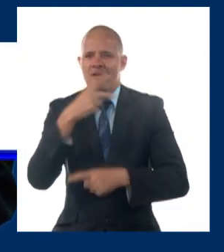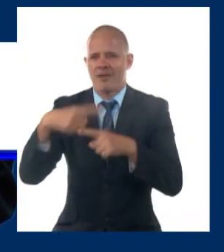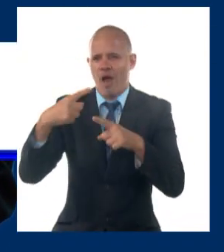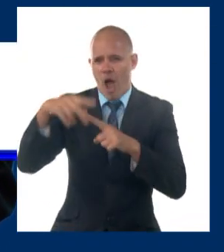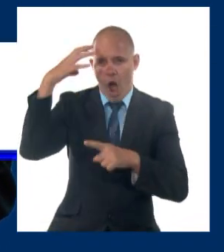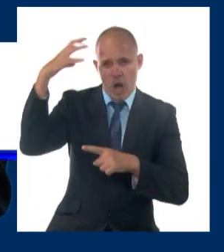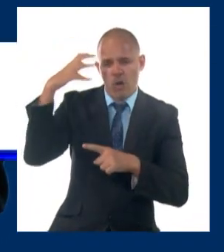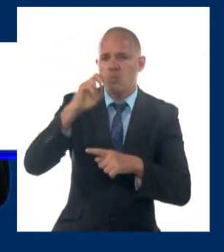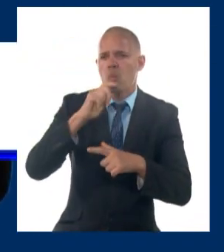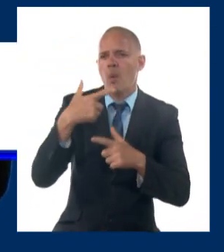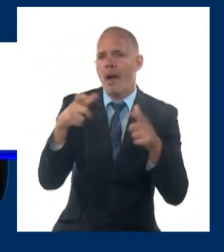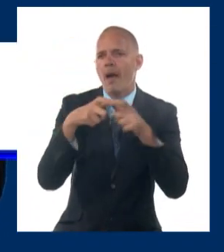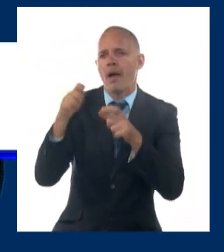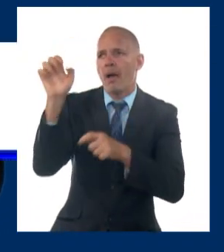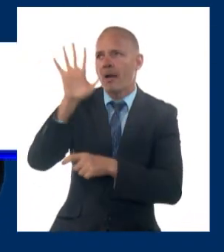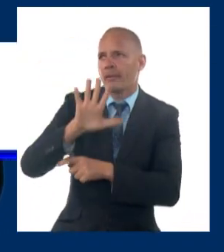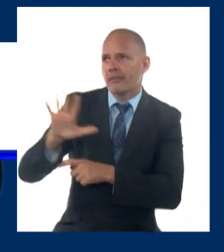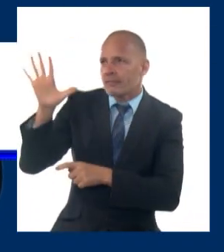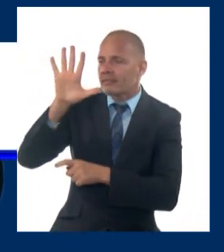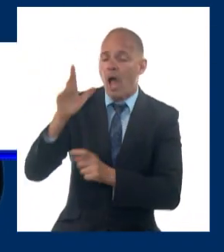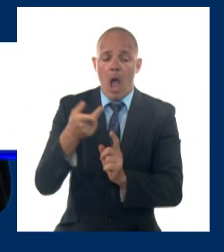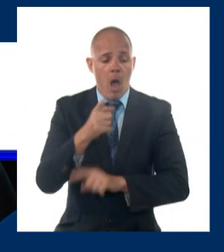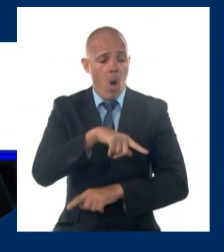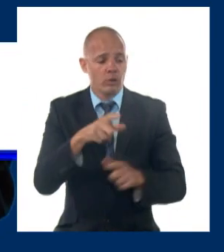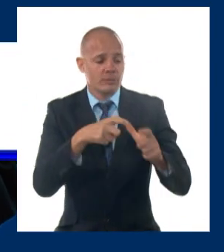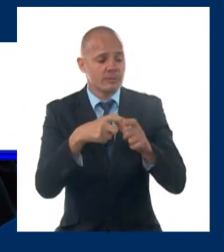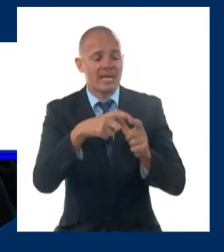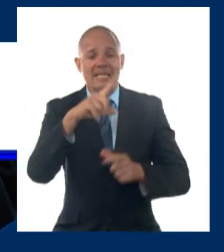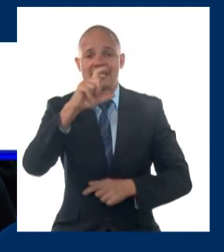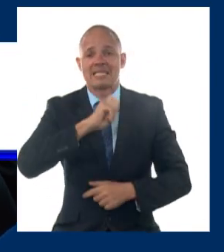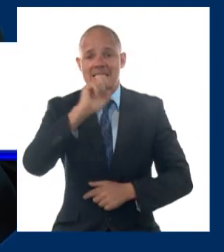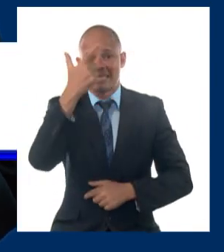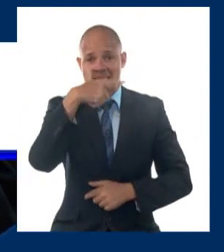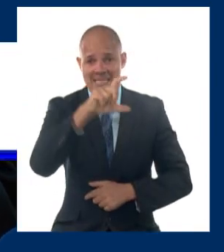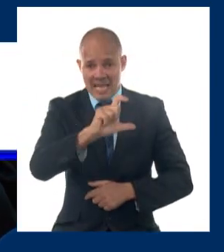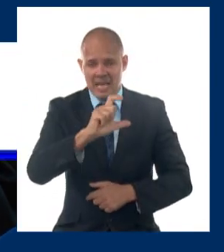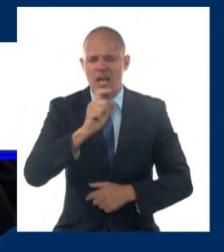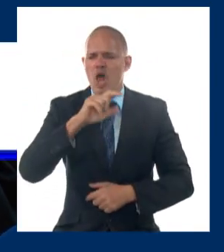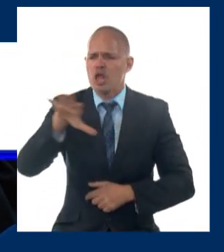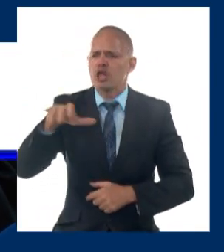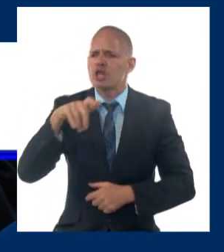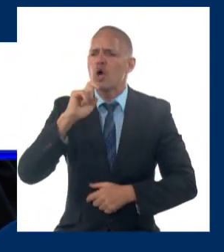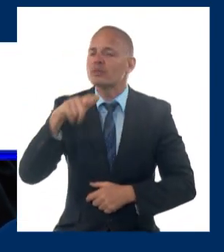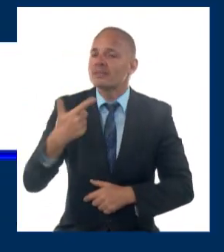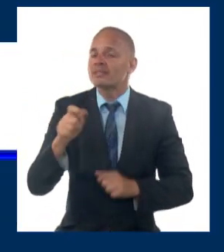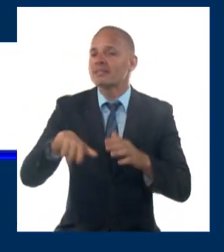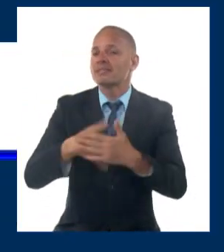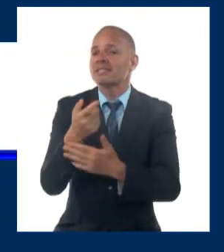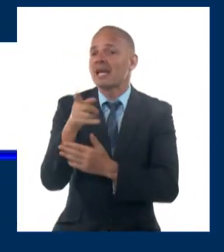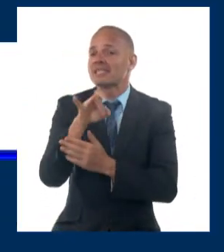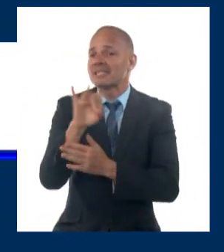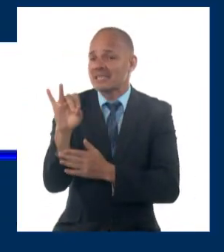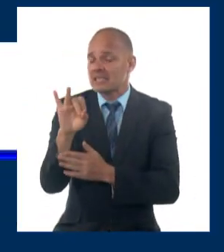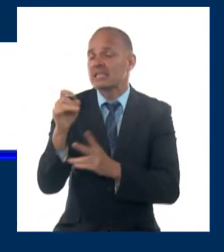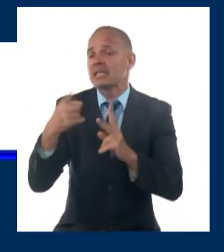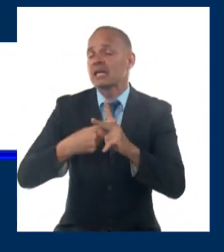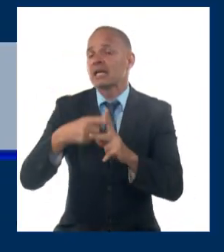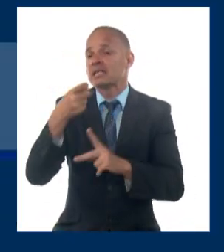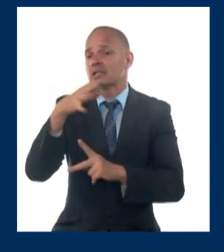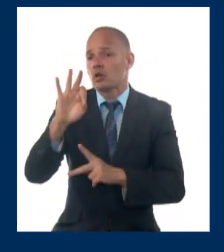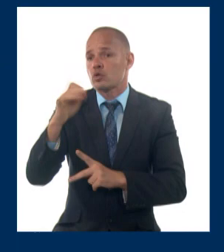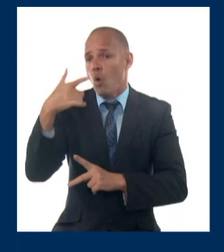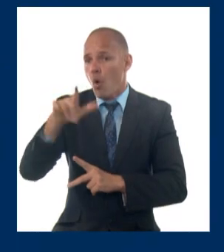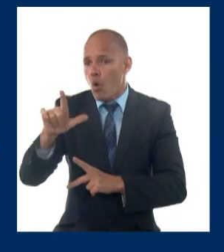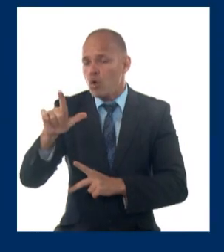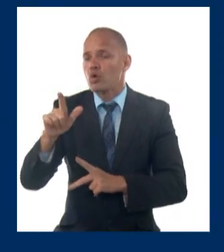Europea se celebrará en Bruselas, Bélgica, el 17 y 18 de julio. Los líderes de ambas regiones